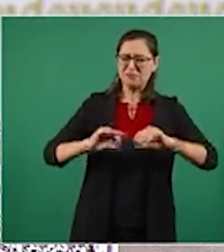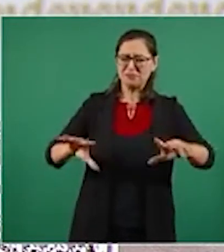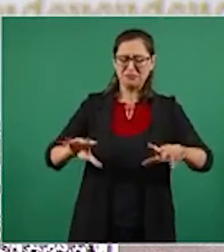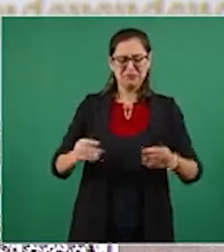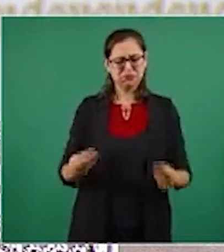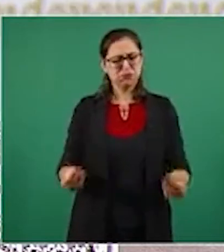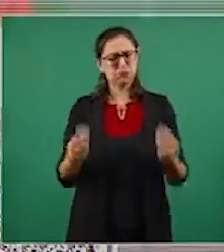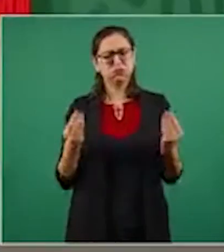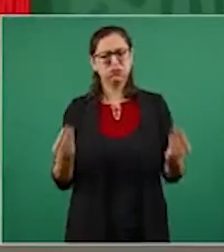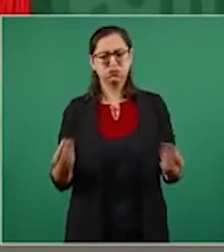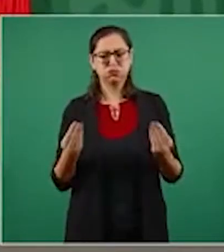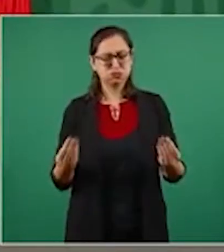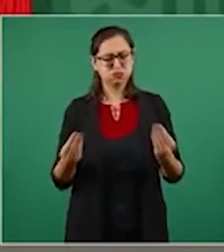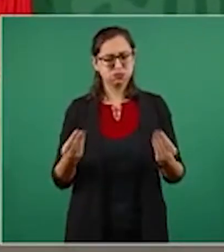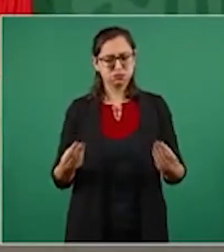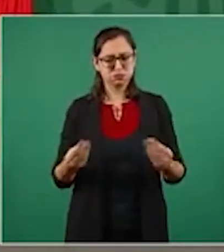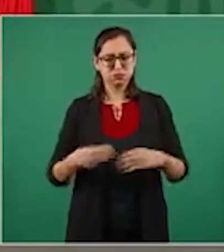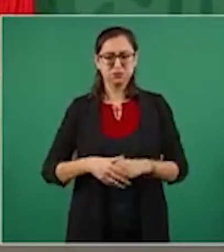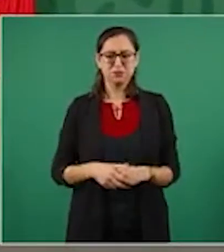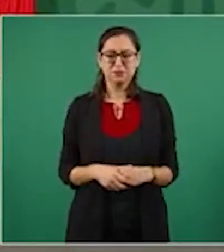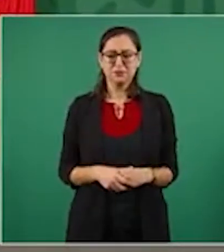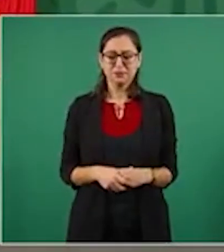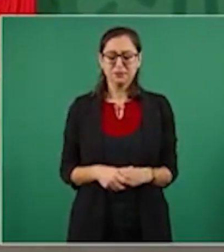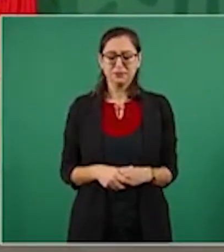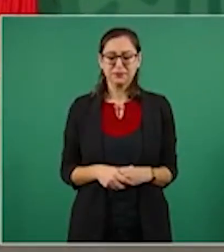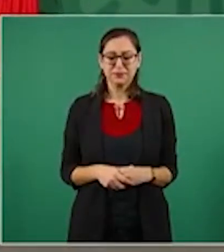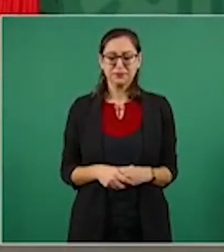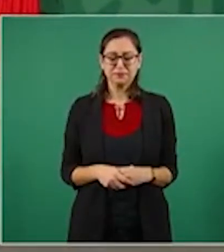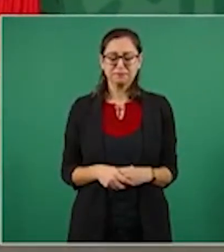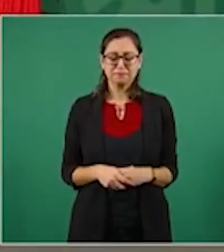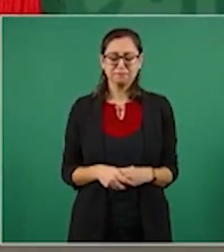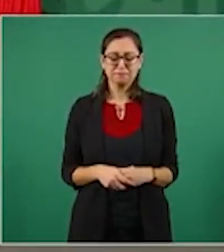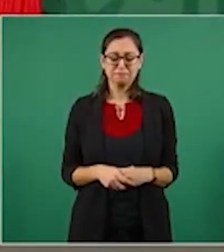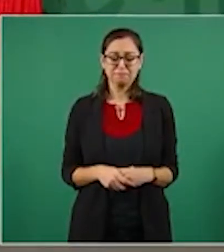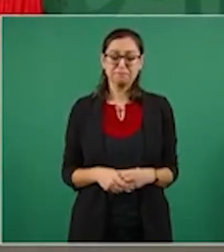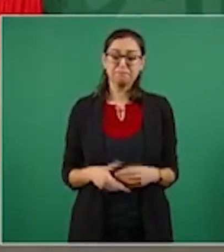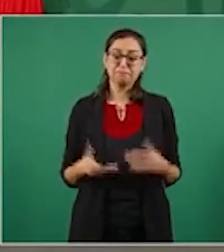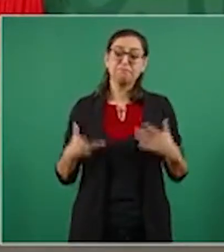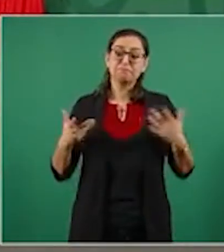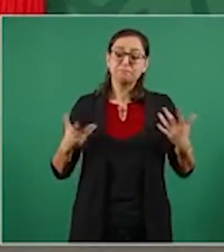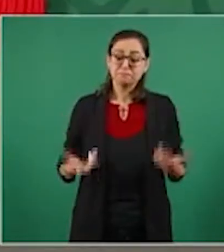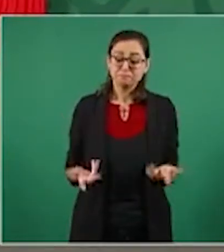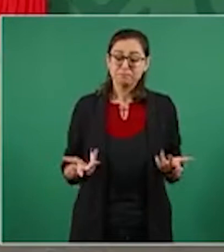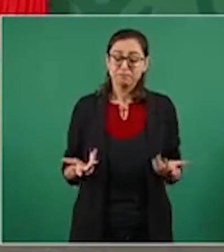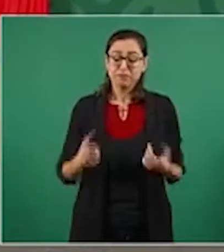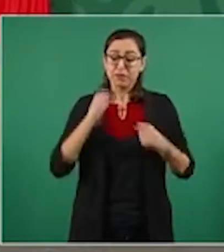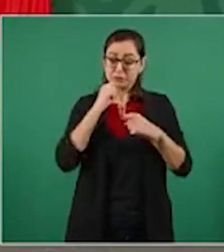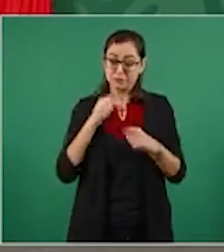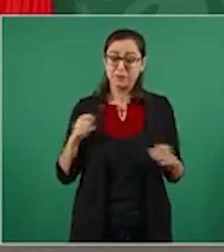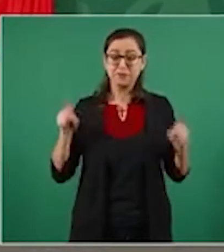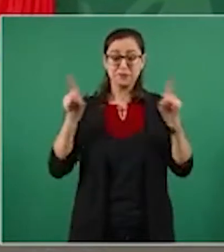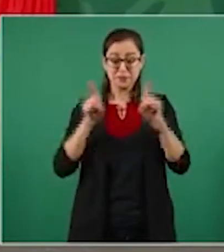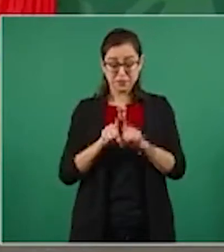es público y notorio que la mayoría de los medios de información